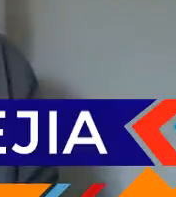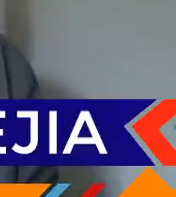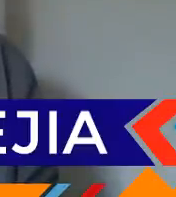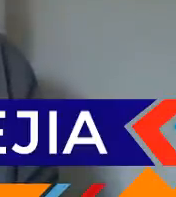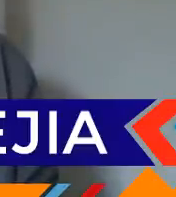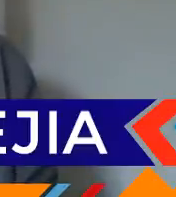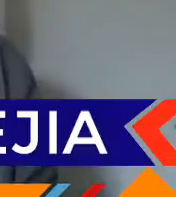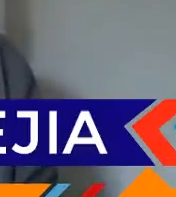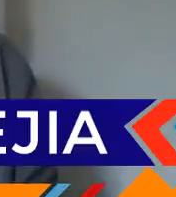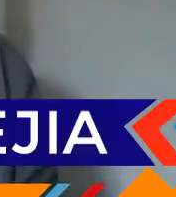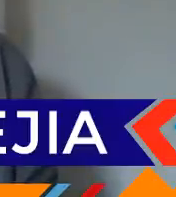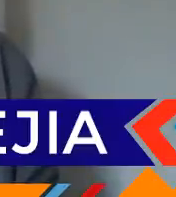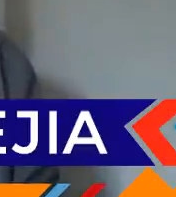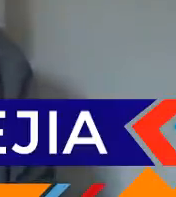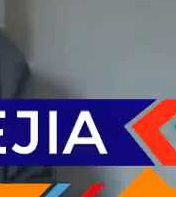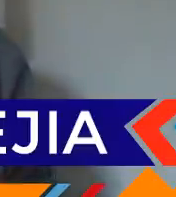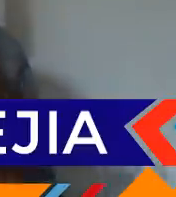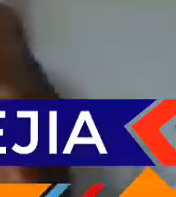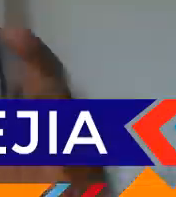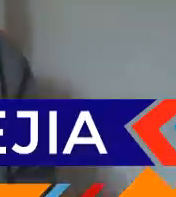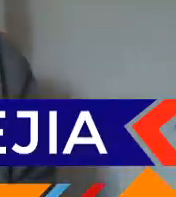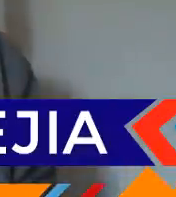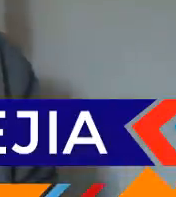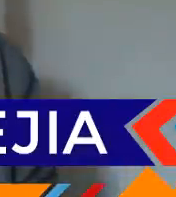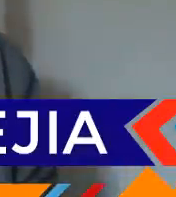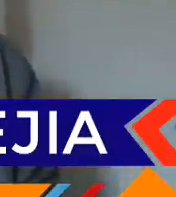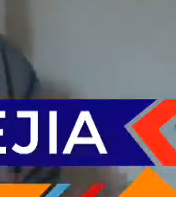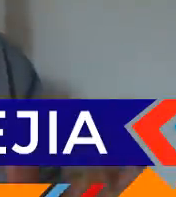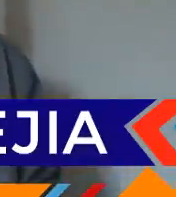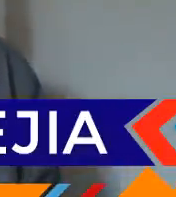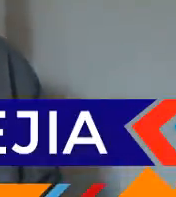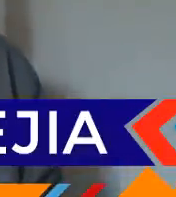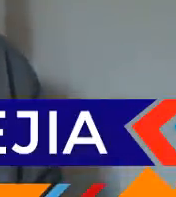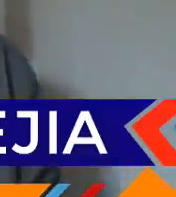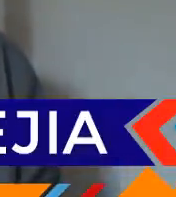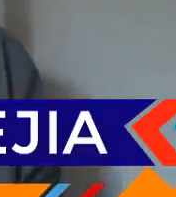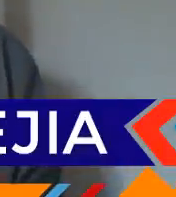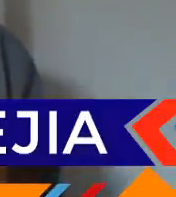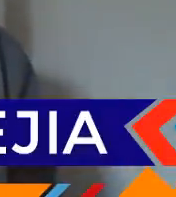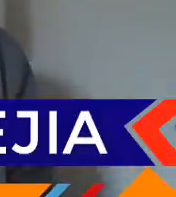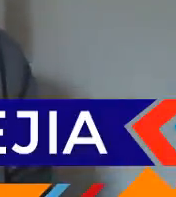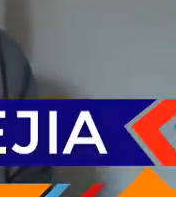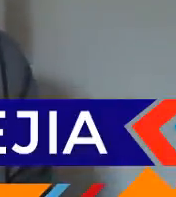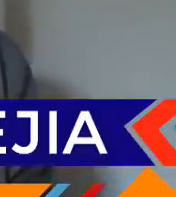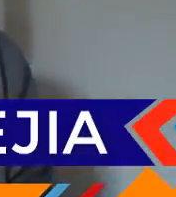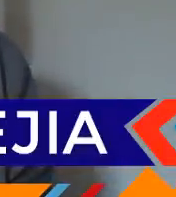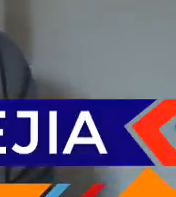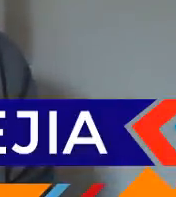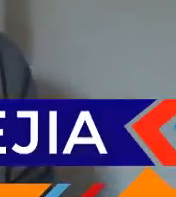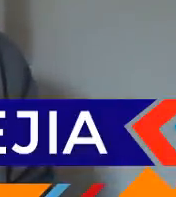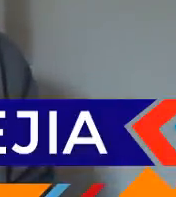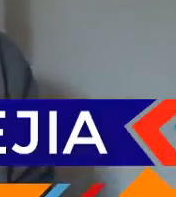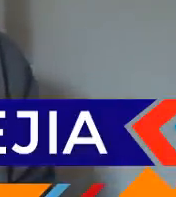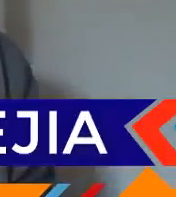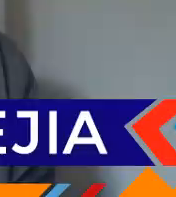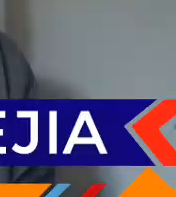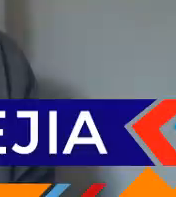lanzó el gobierno el miércoles 13 pasado he hecho este vídeo